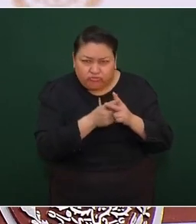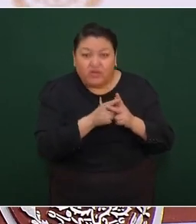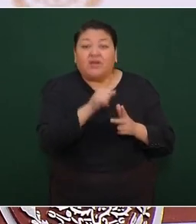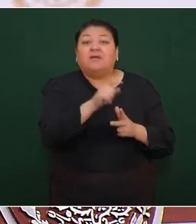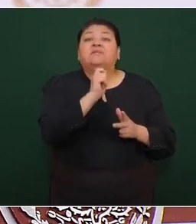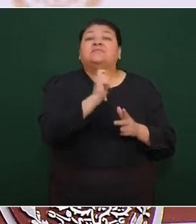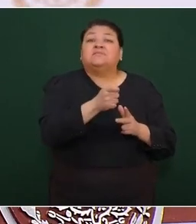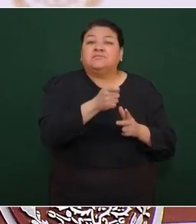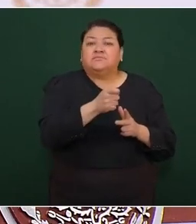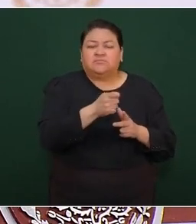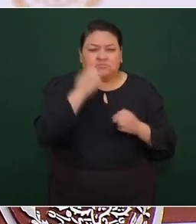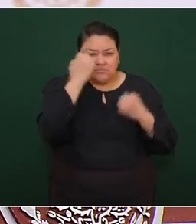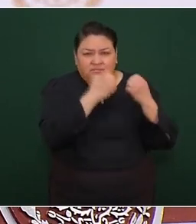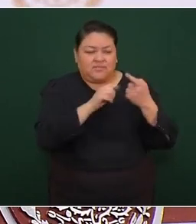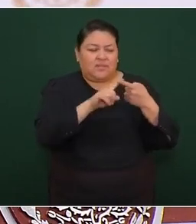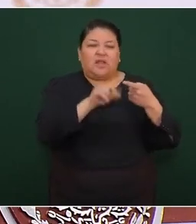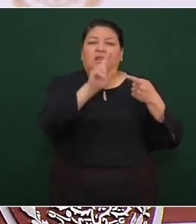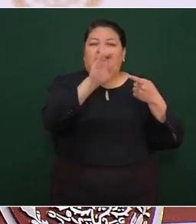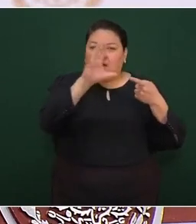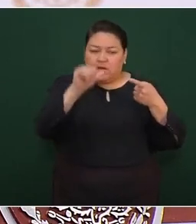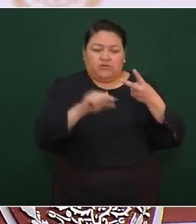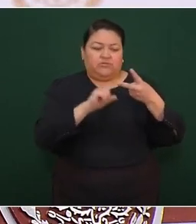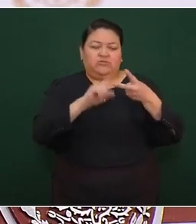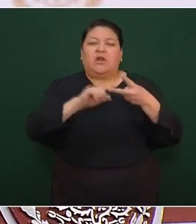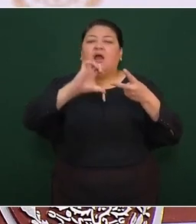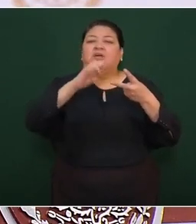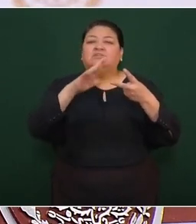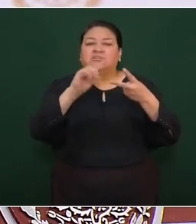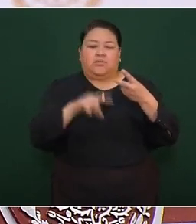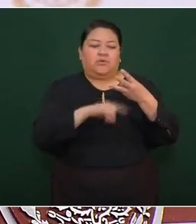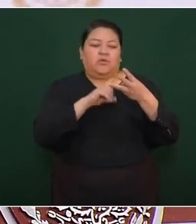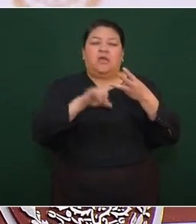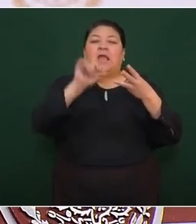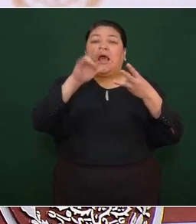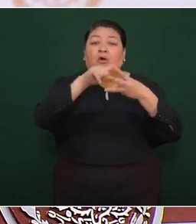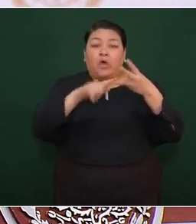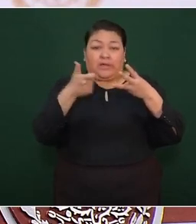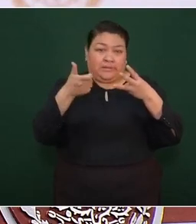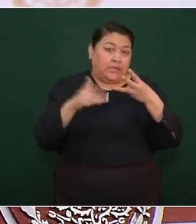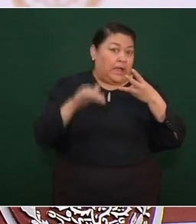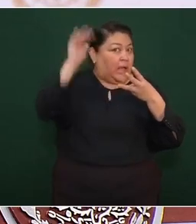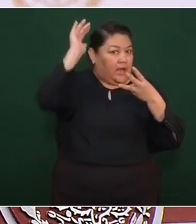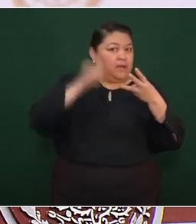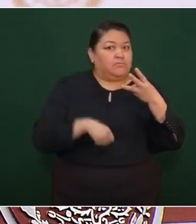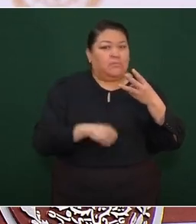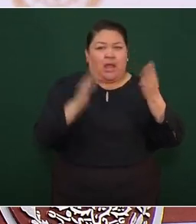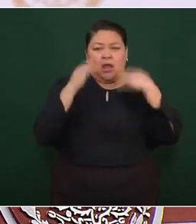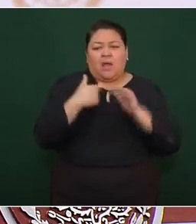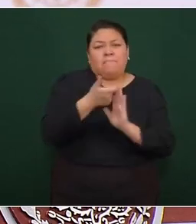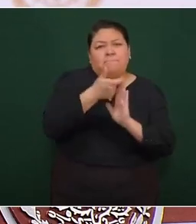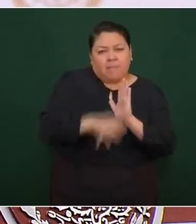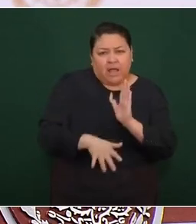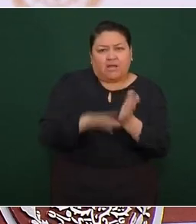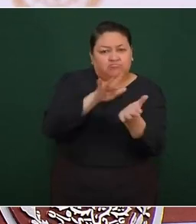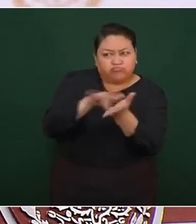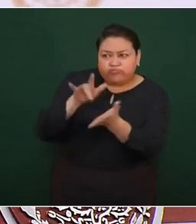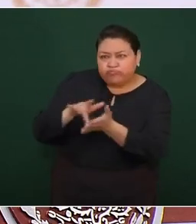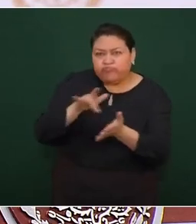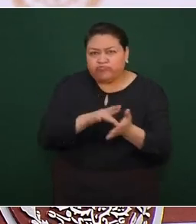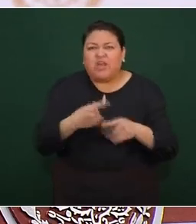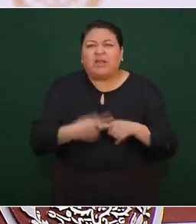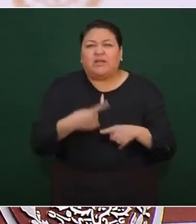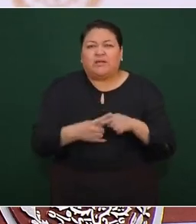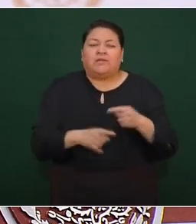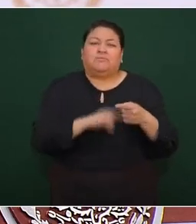esta vez Redco, Chevron y Arco fueron las más elevadas y en contraparte las marcas aliadas de los consumidores,